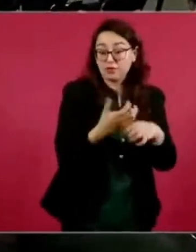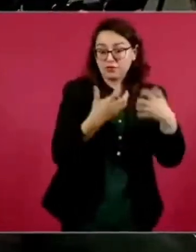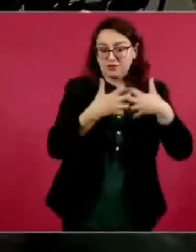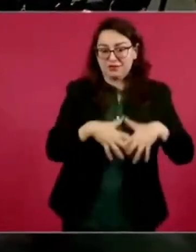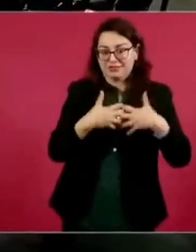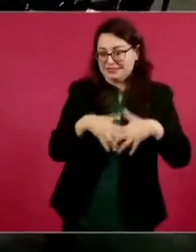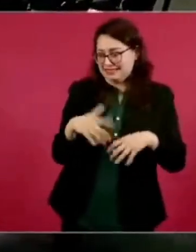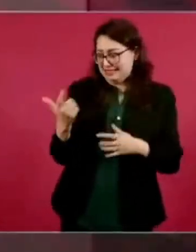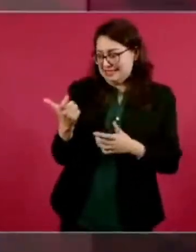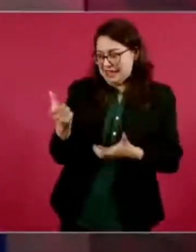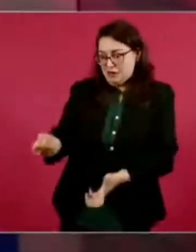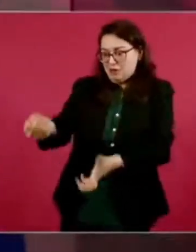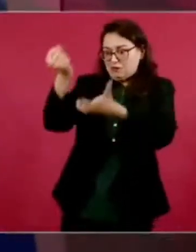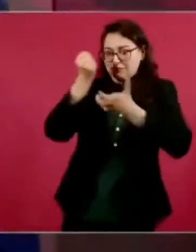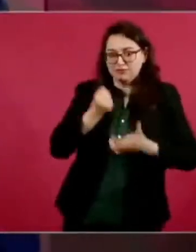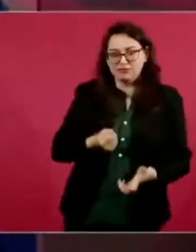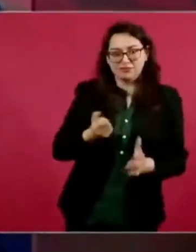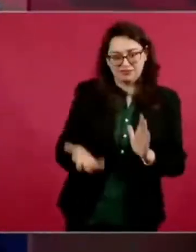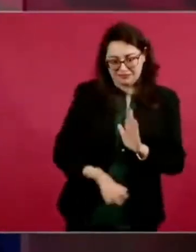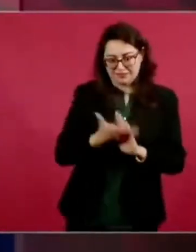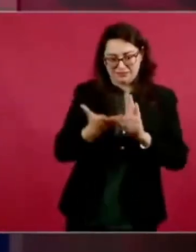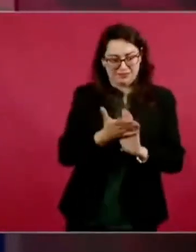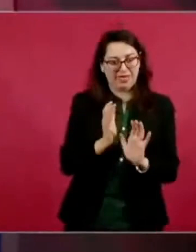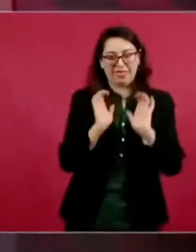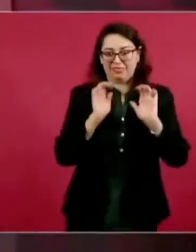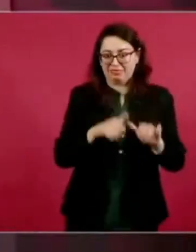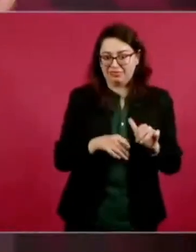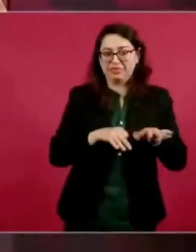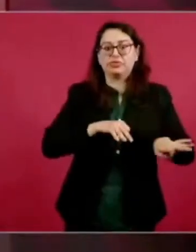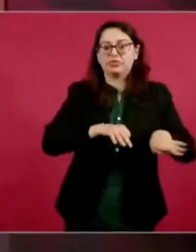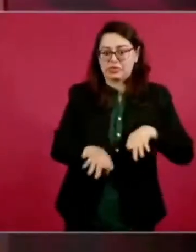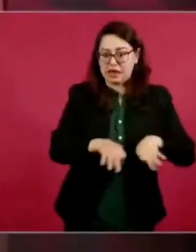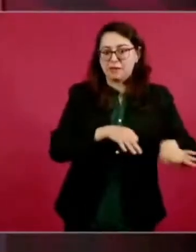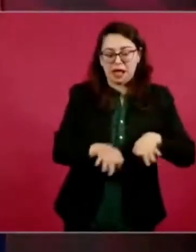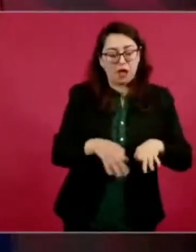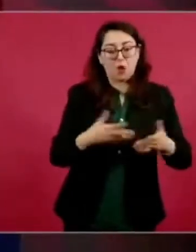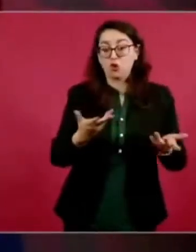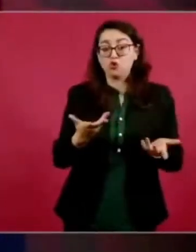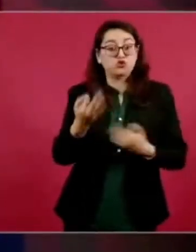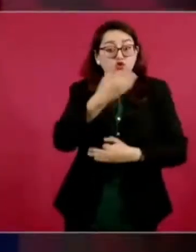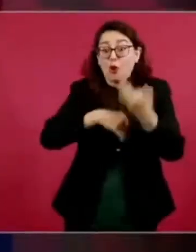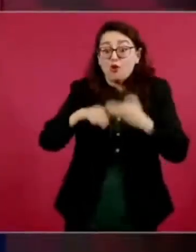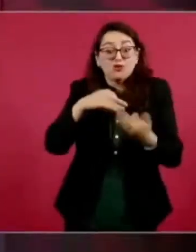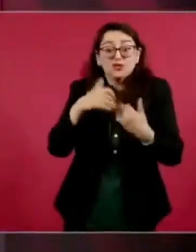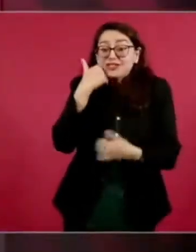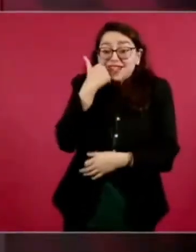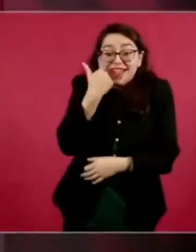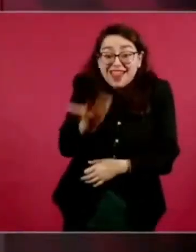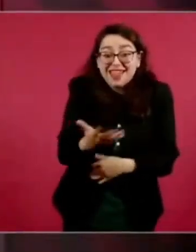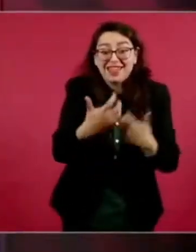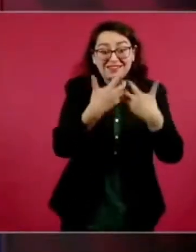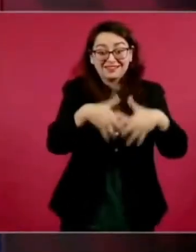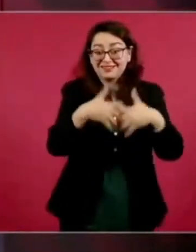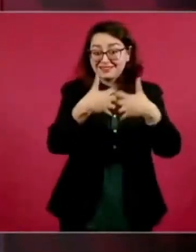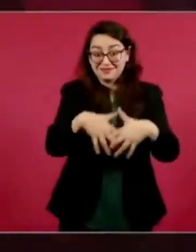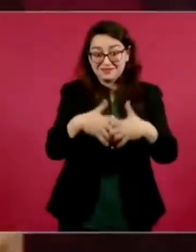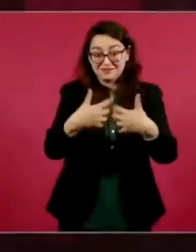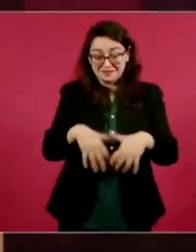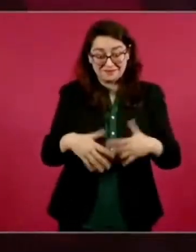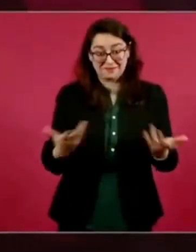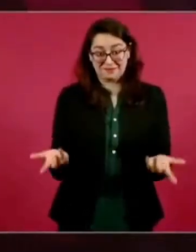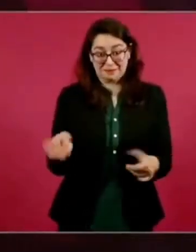para hacer ver los cobrados, para realizar las necesidades de la